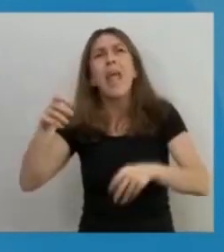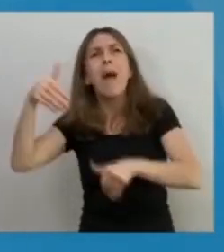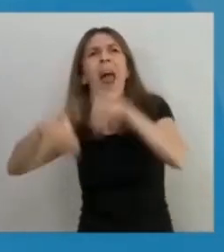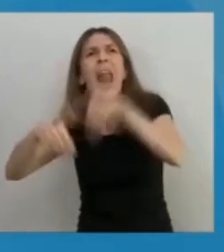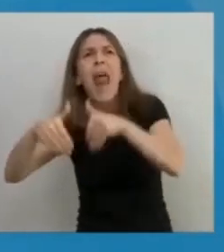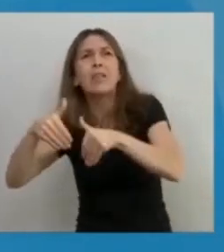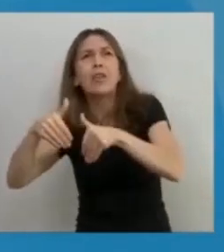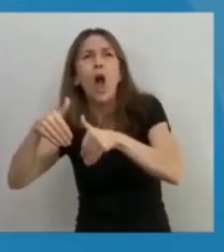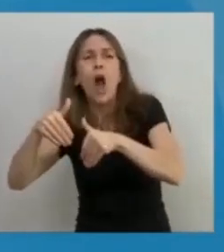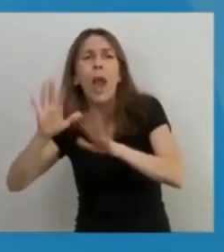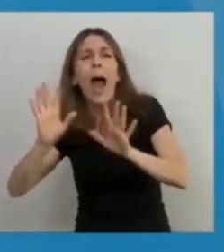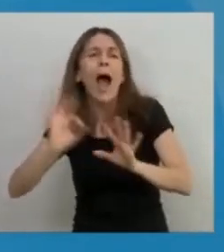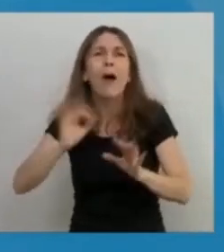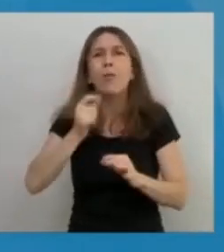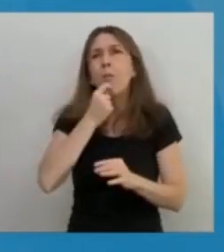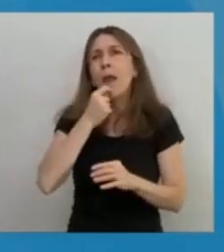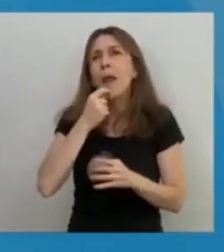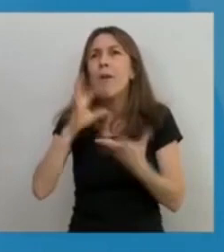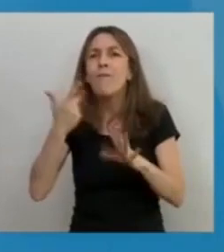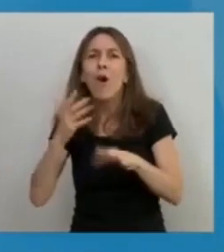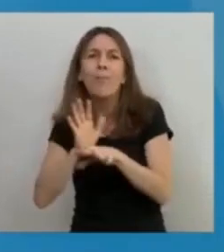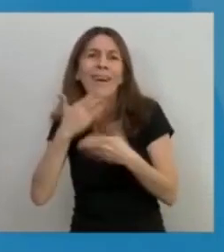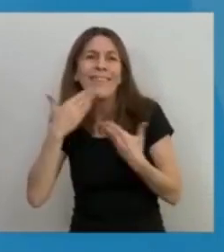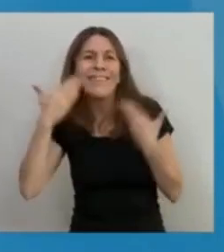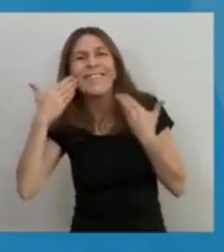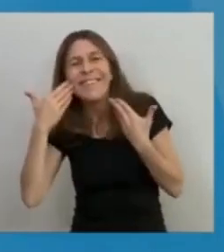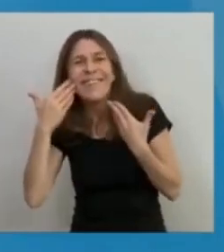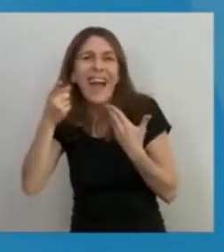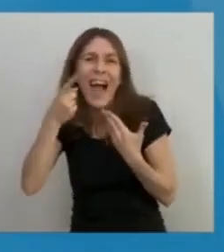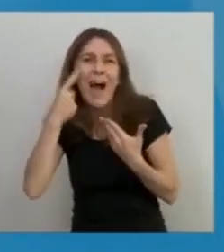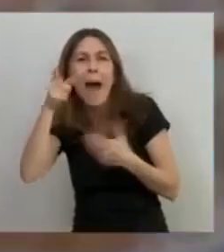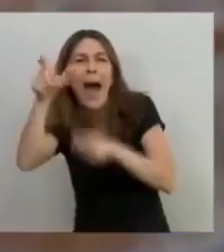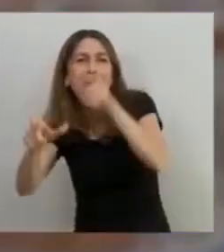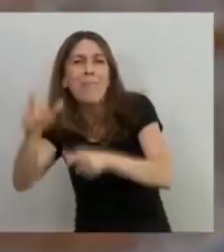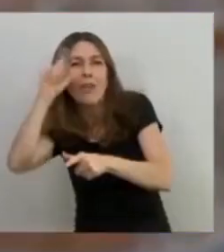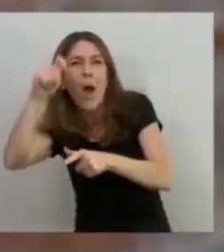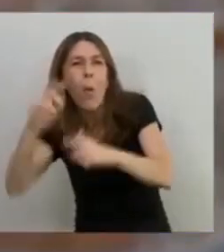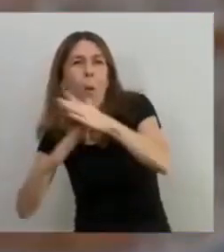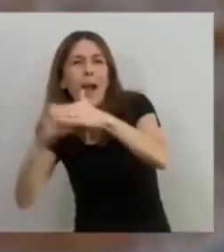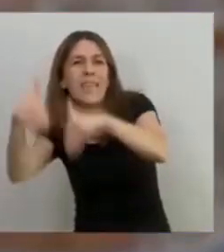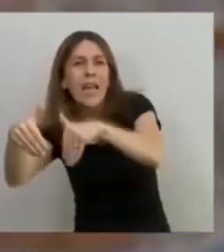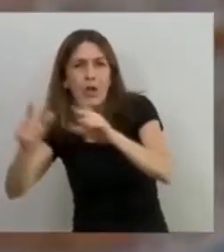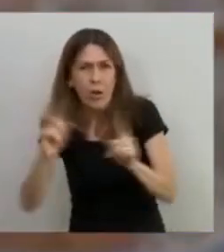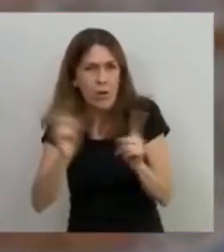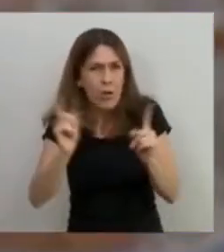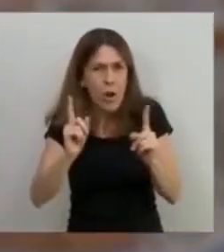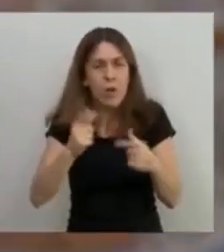No con serles simpáticos al electorado. Miraba recién con atención